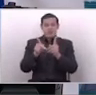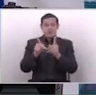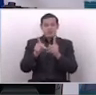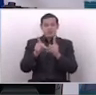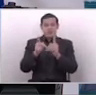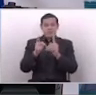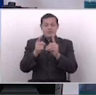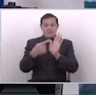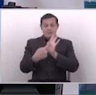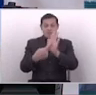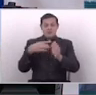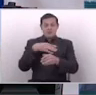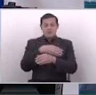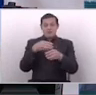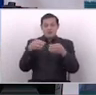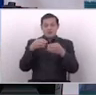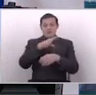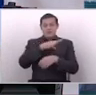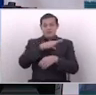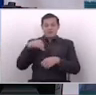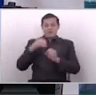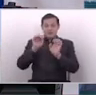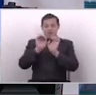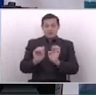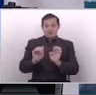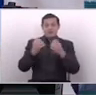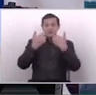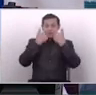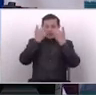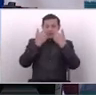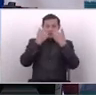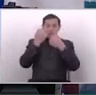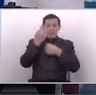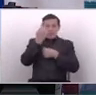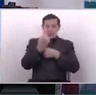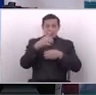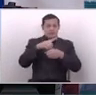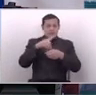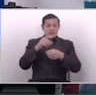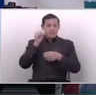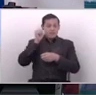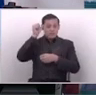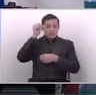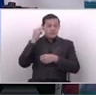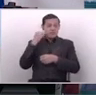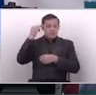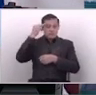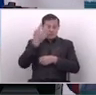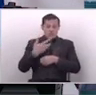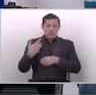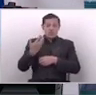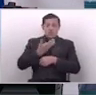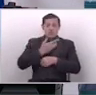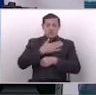presidir la Comisión de Familia, Niñez, Adolescencia, Personas con Discapacidad y Adulto Mayor, nosotros